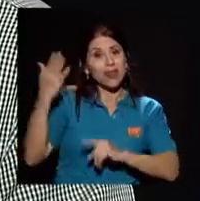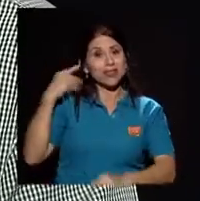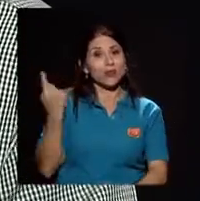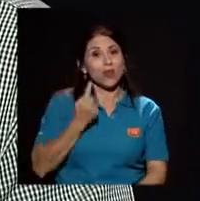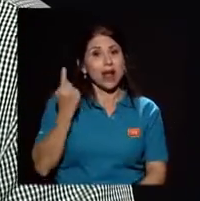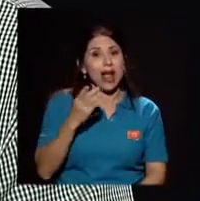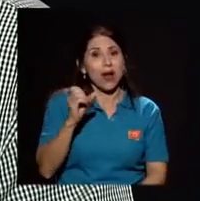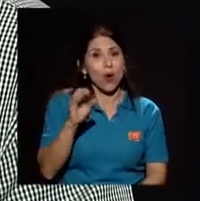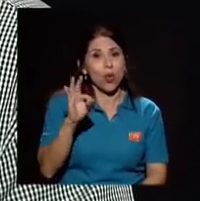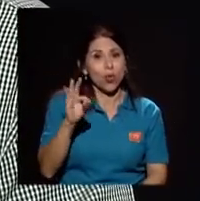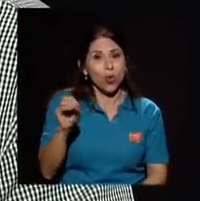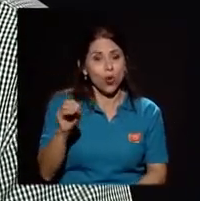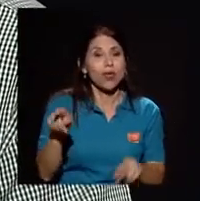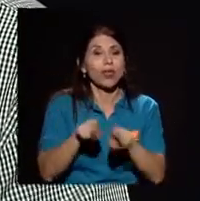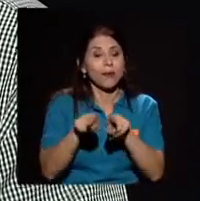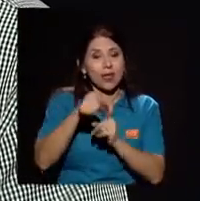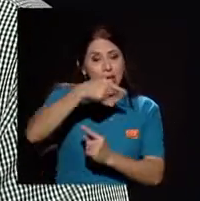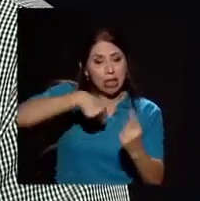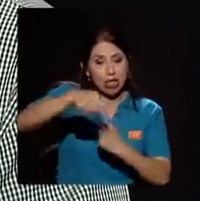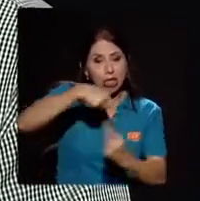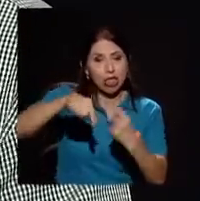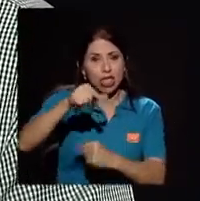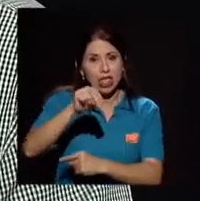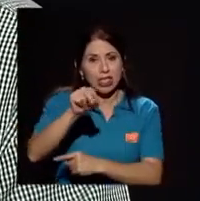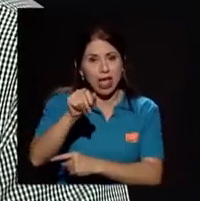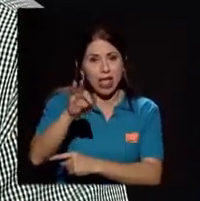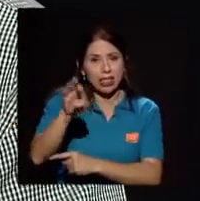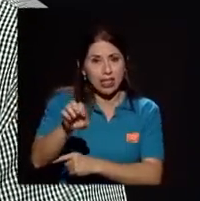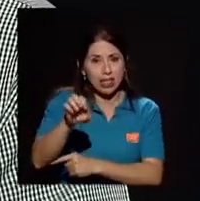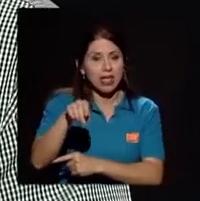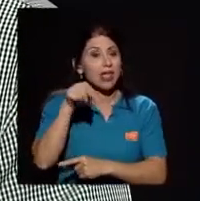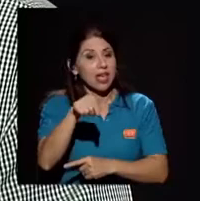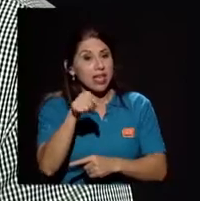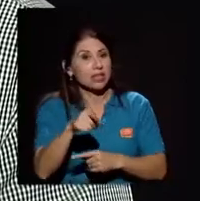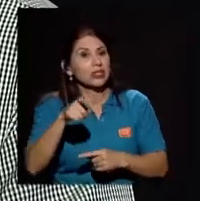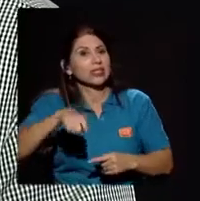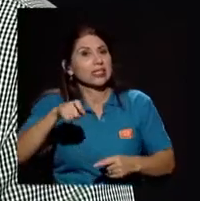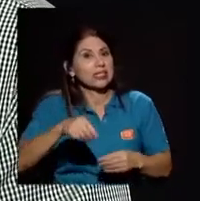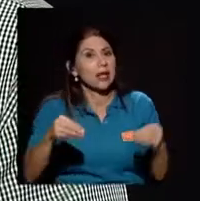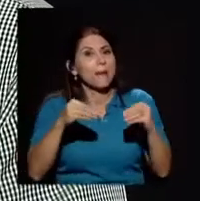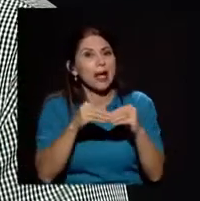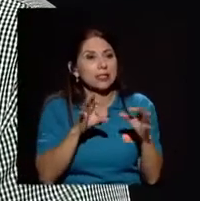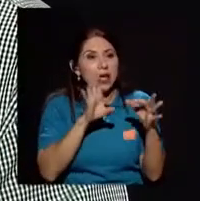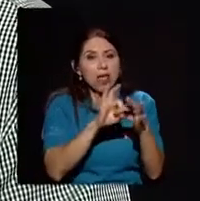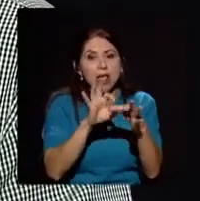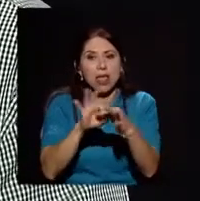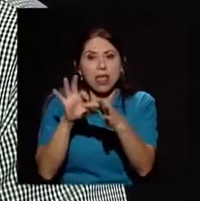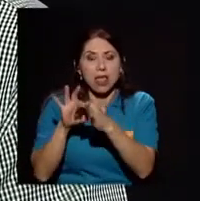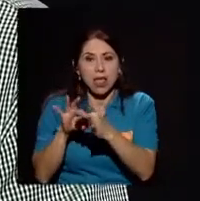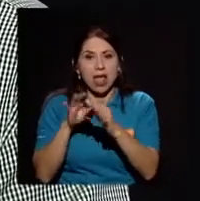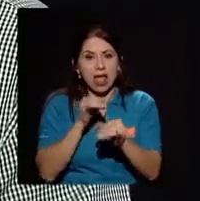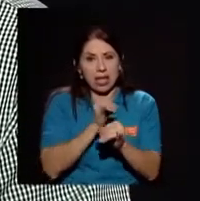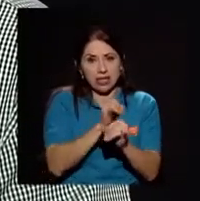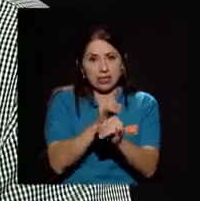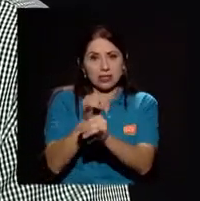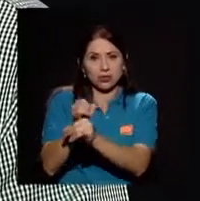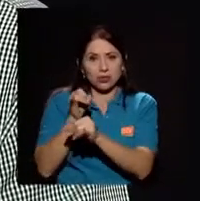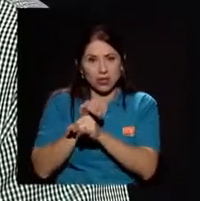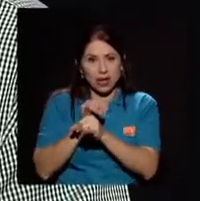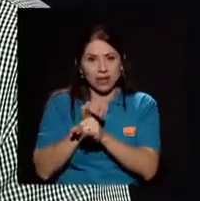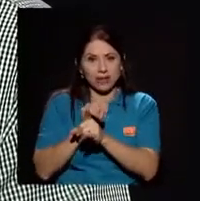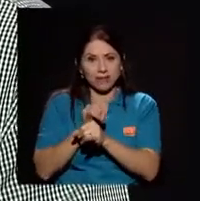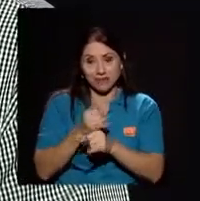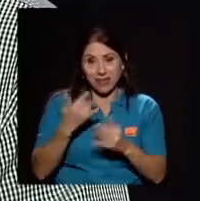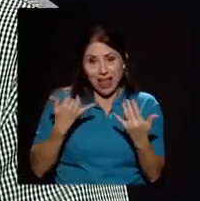del componente geológico a nivel municipal por ejemplo, a nivel institucional que ahora justamente desde la escuela de geología en estos